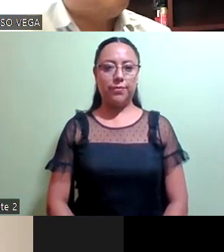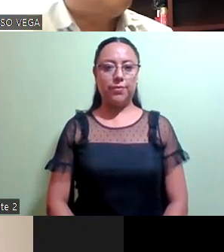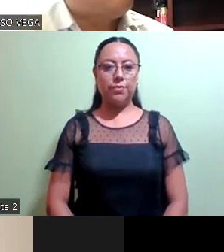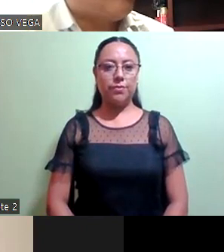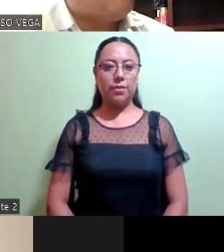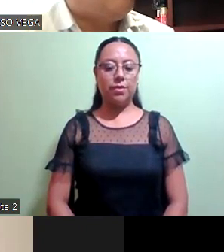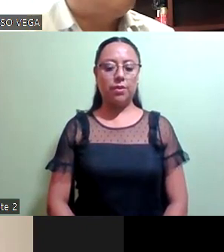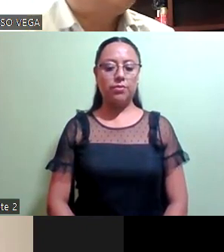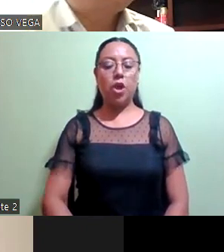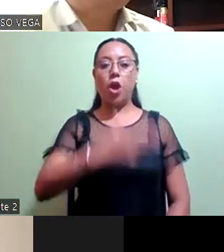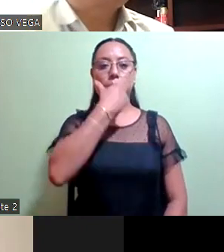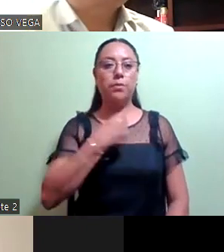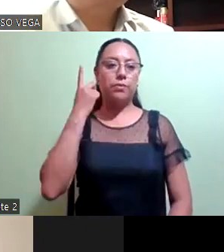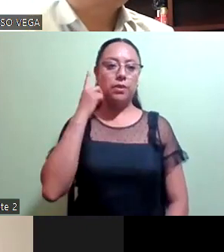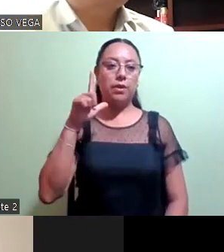Eh, diputado Lobo.